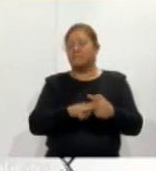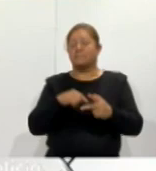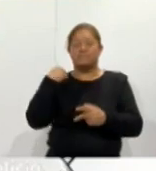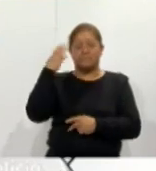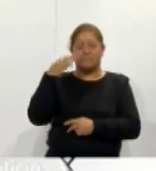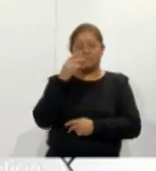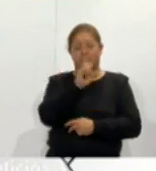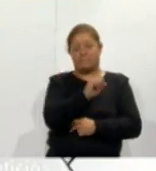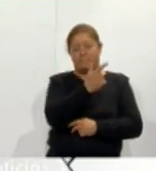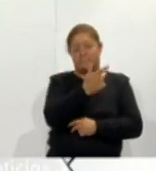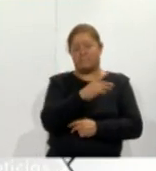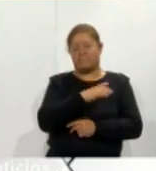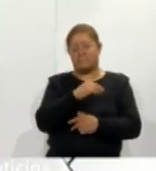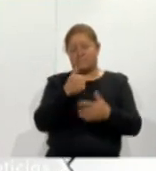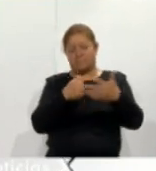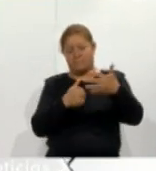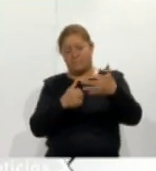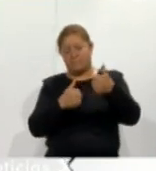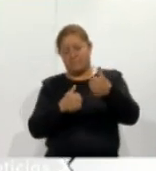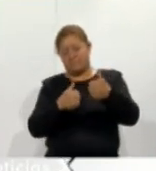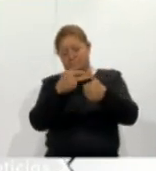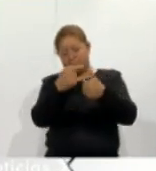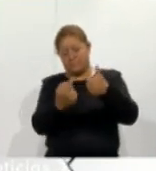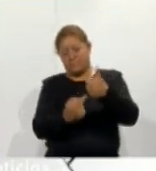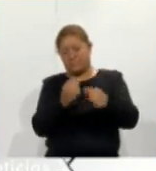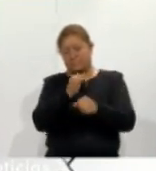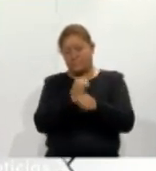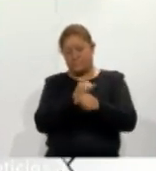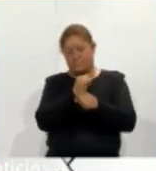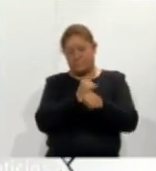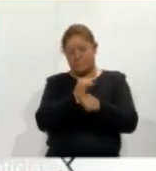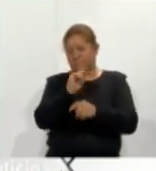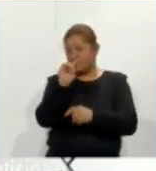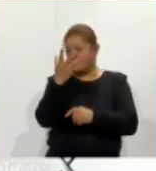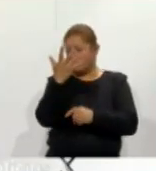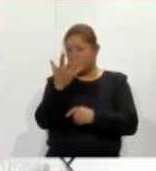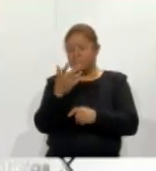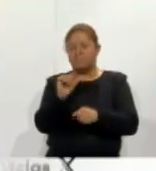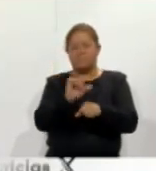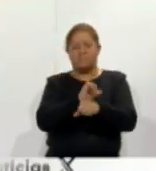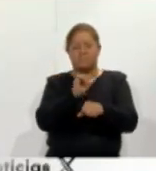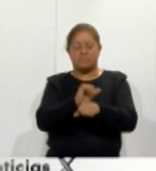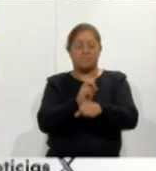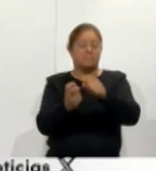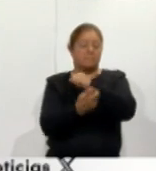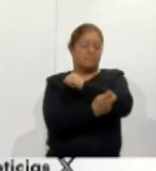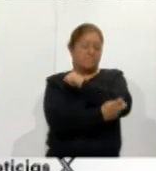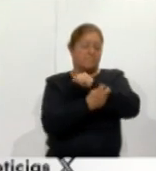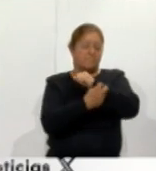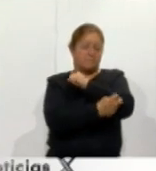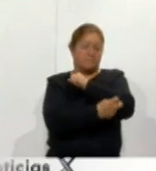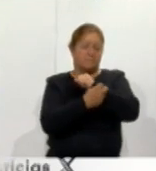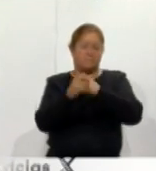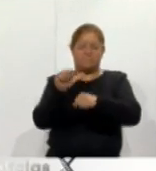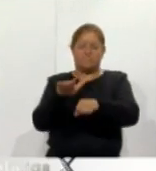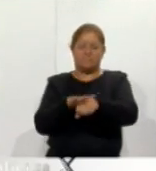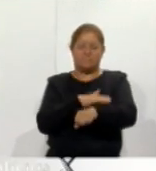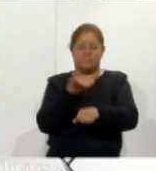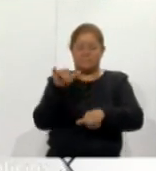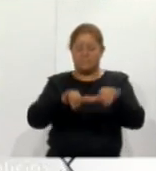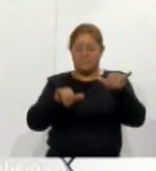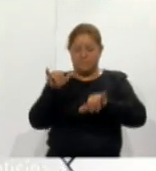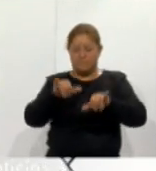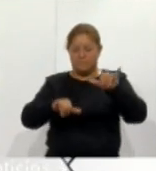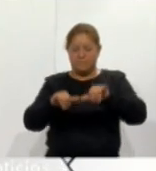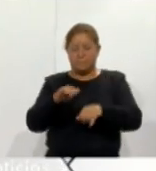y ofrece seis áreas de desarrollo de investigación tecnologías de la información automatización y control administración química